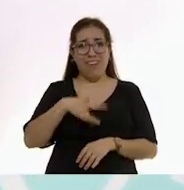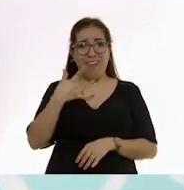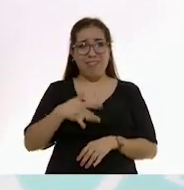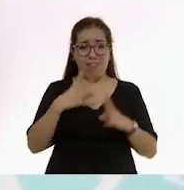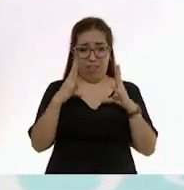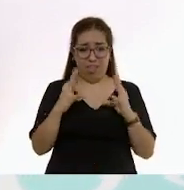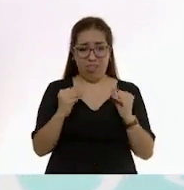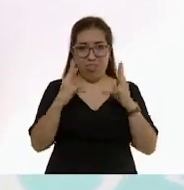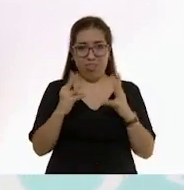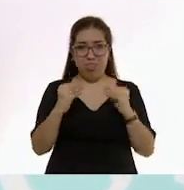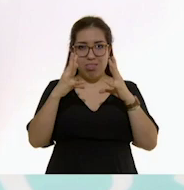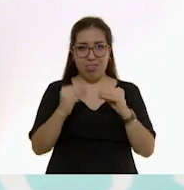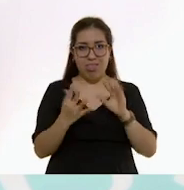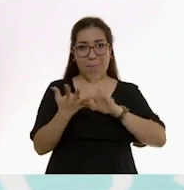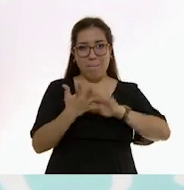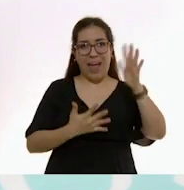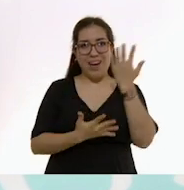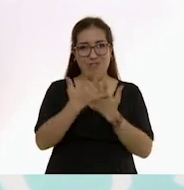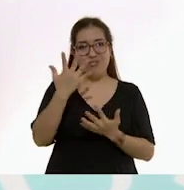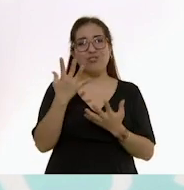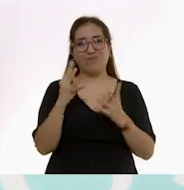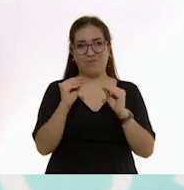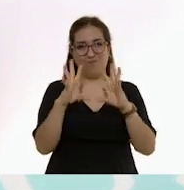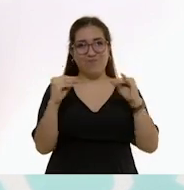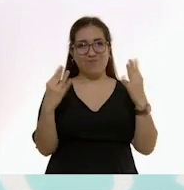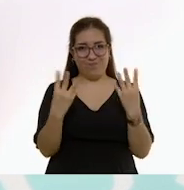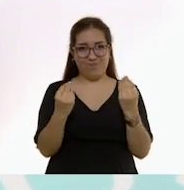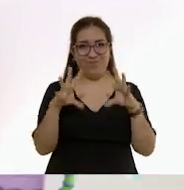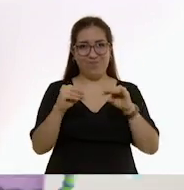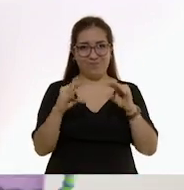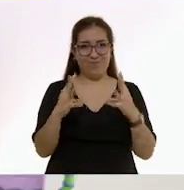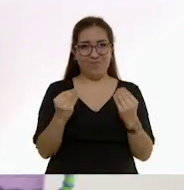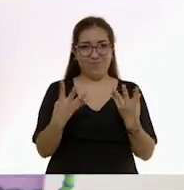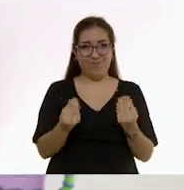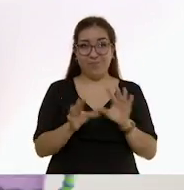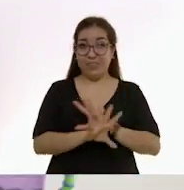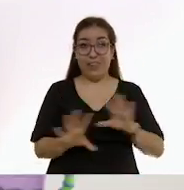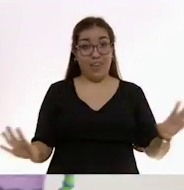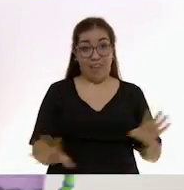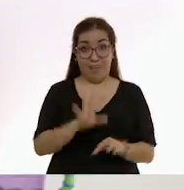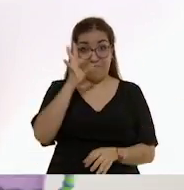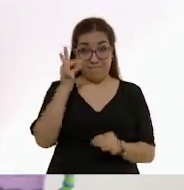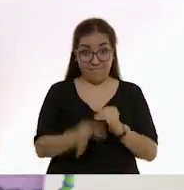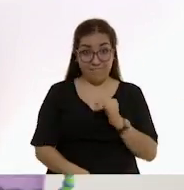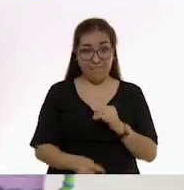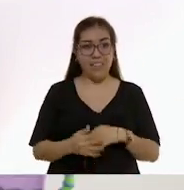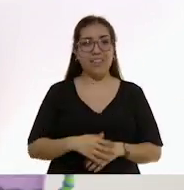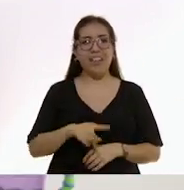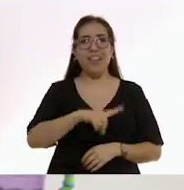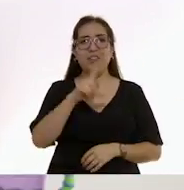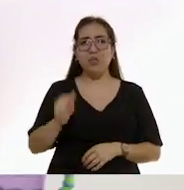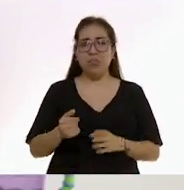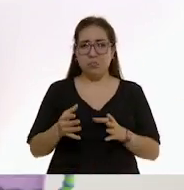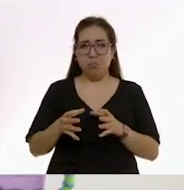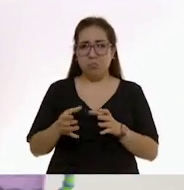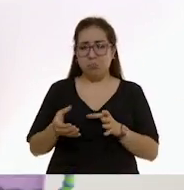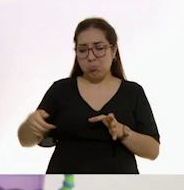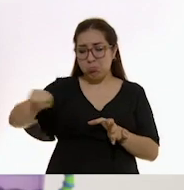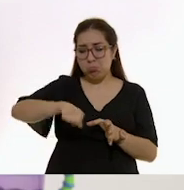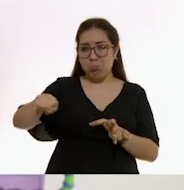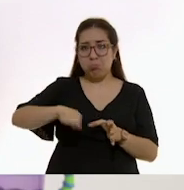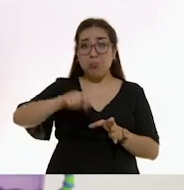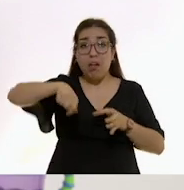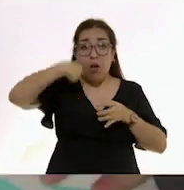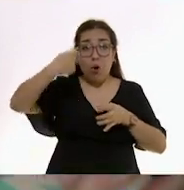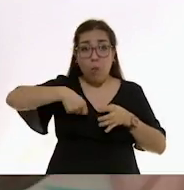desarrollará su sentido del tacto. Una vez aplastado el alimento, sírveselo a tu pequeño como un